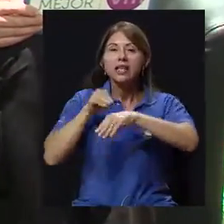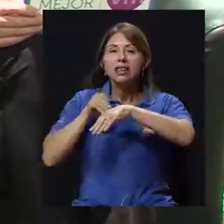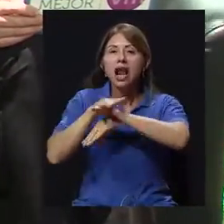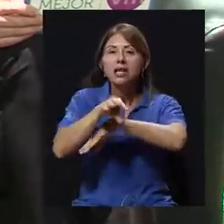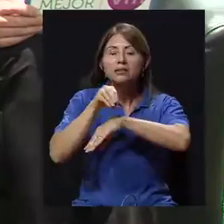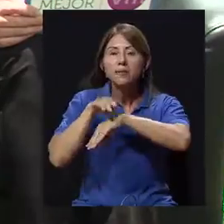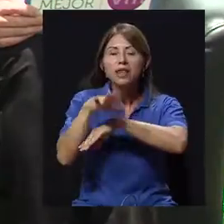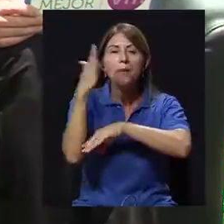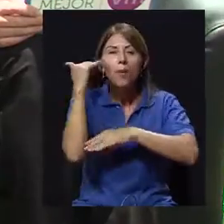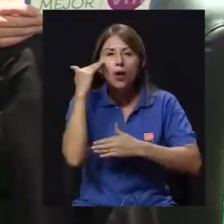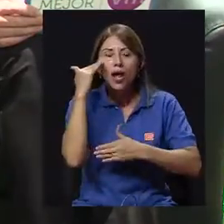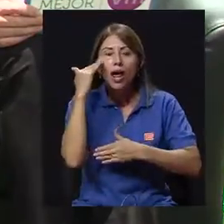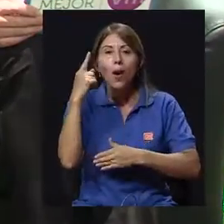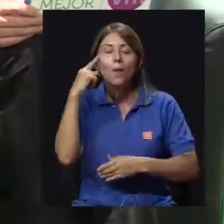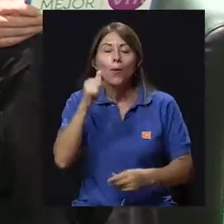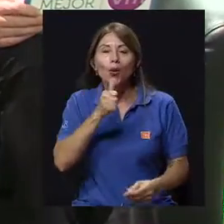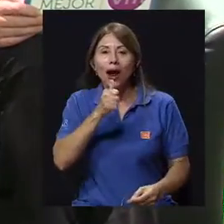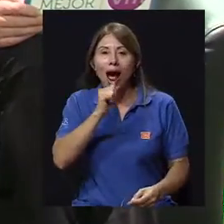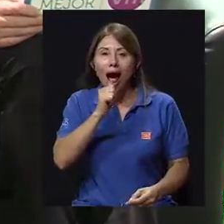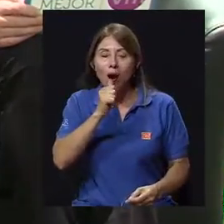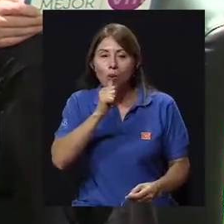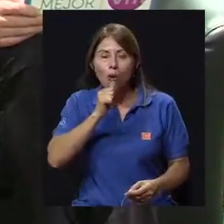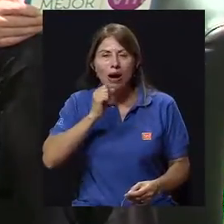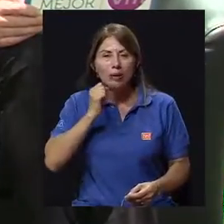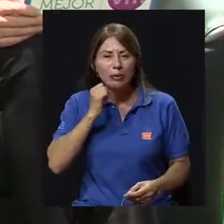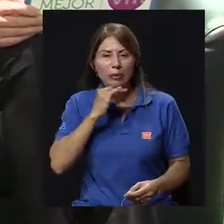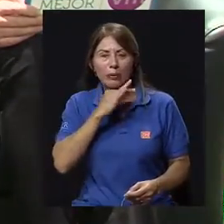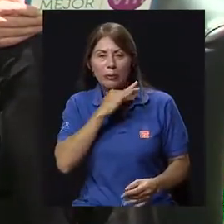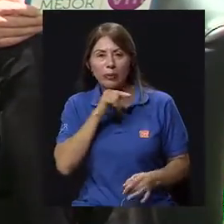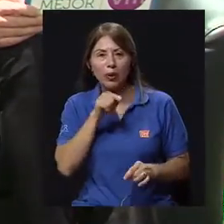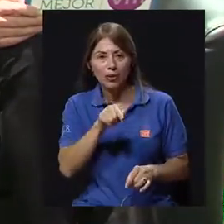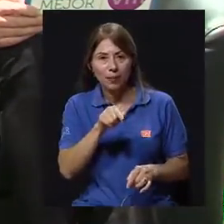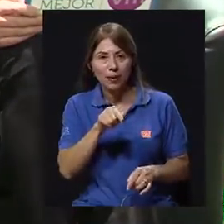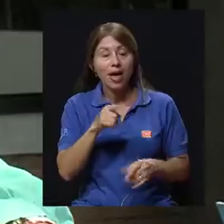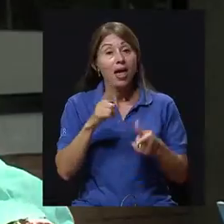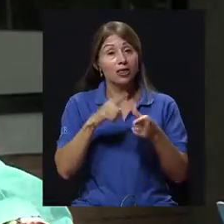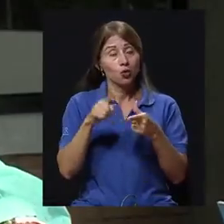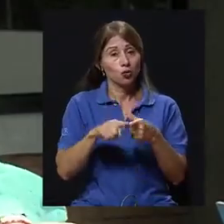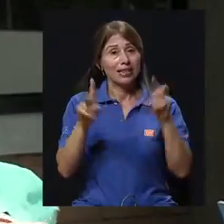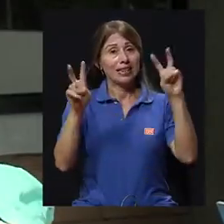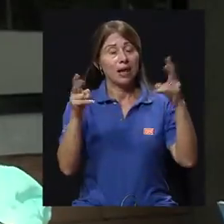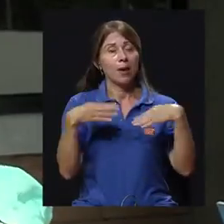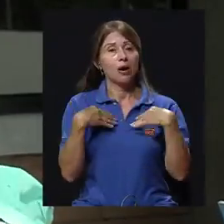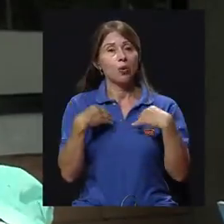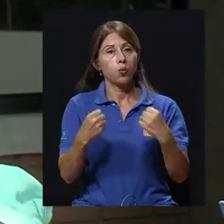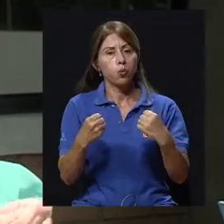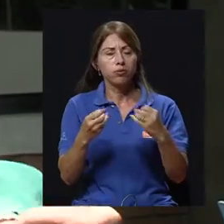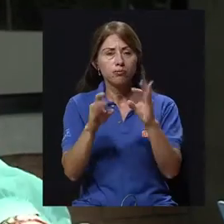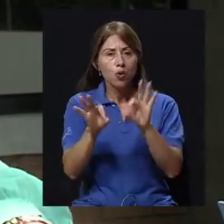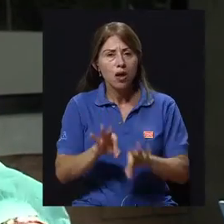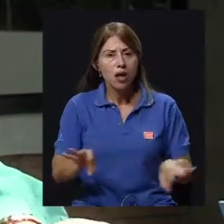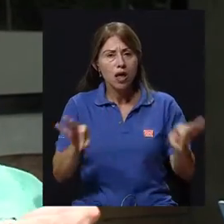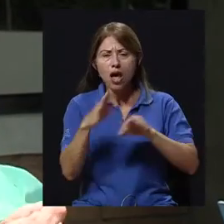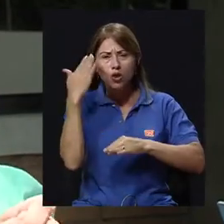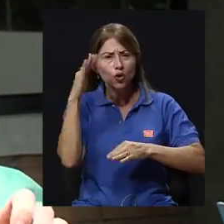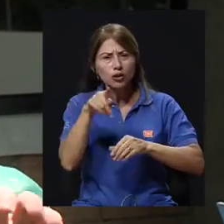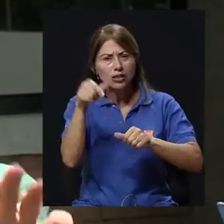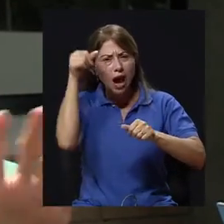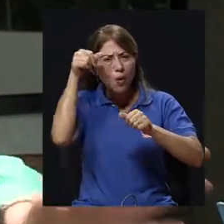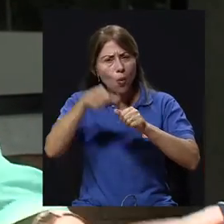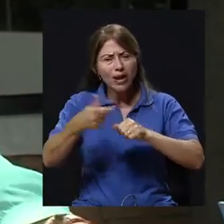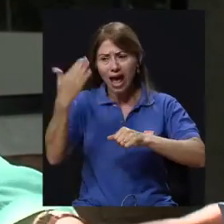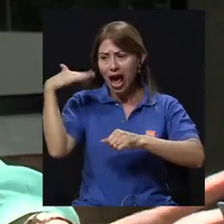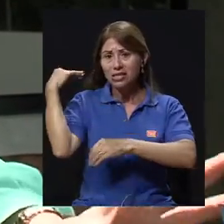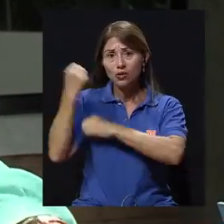contaminación de aguas. Entonces, el tema sanitario es fundamental. No sé si se acuerda hace